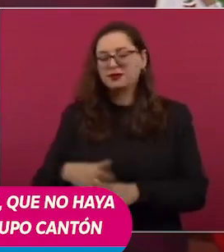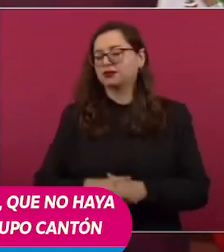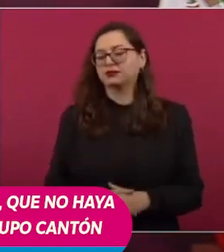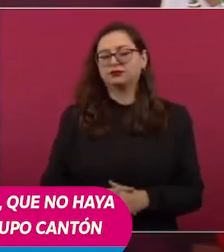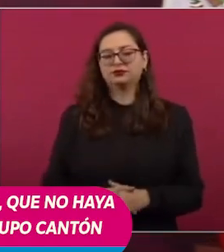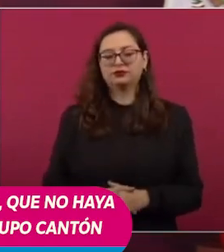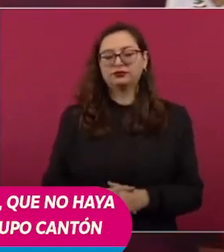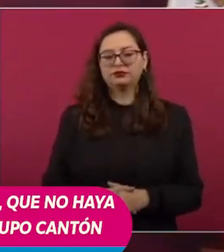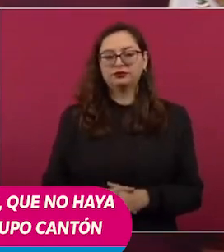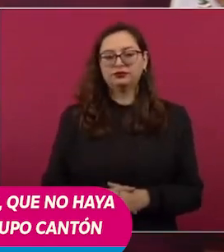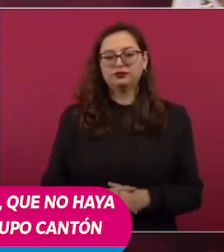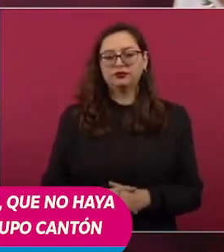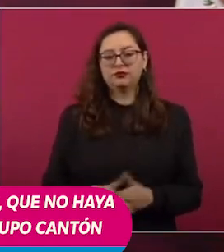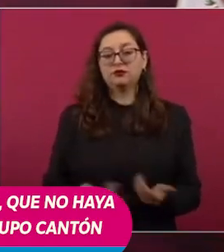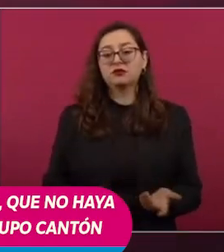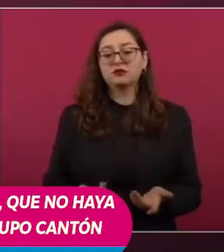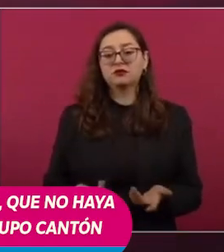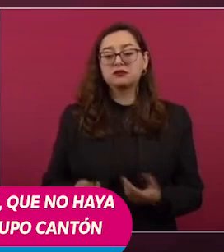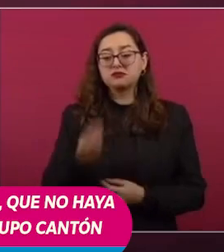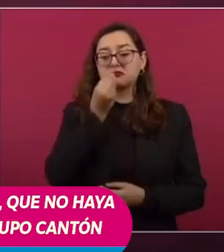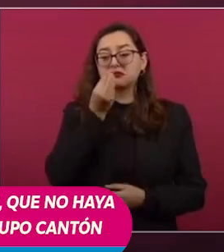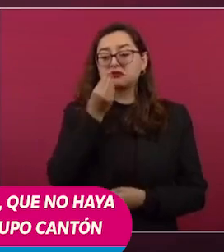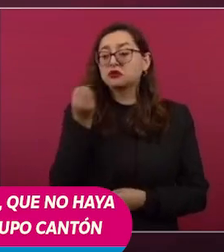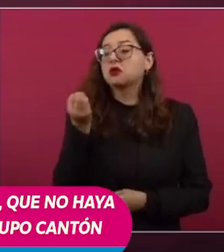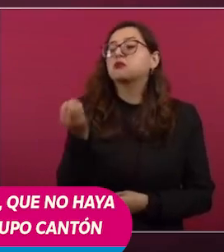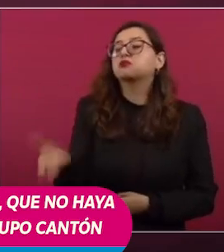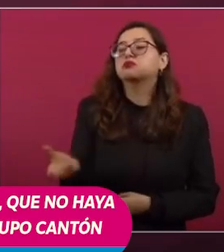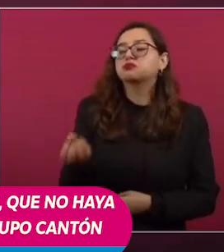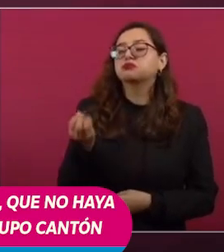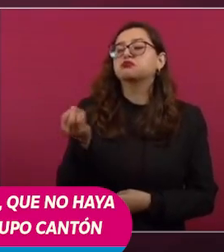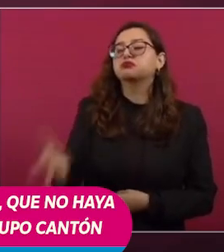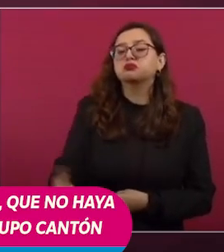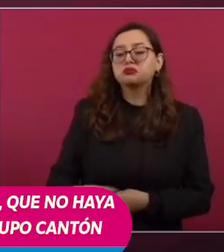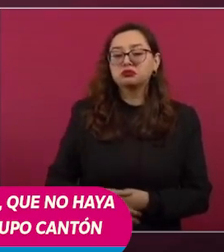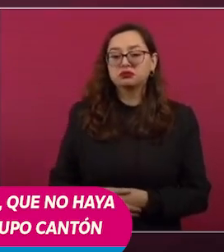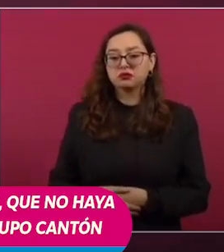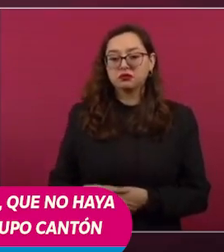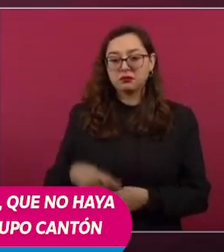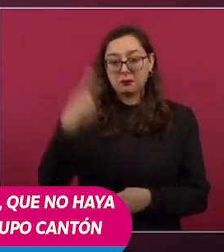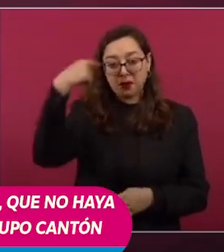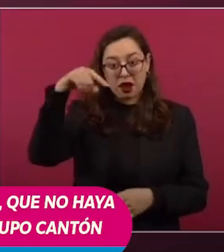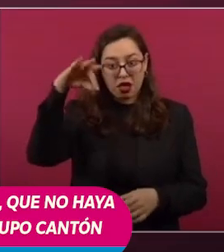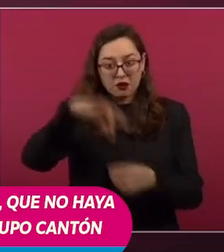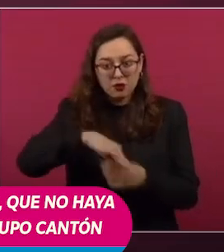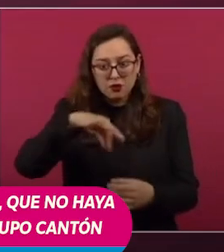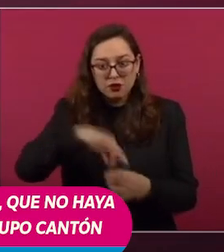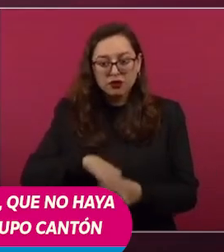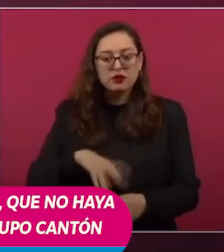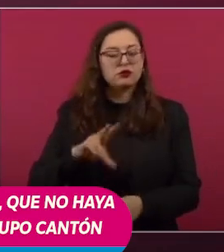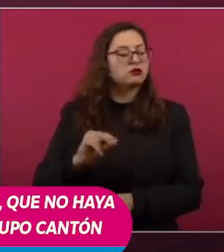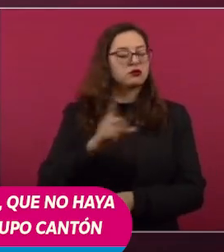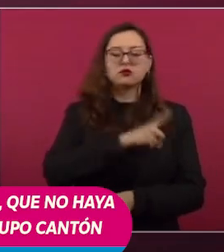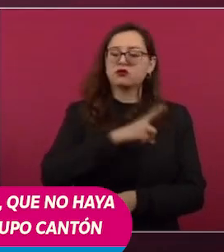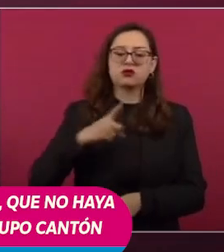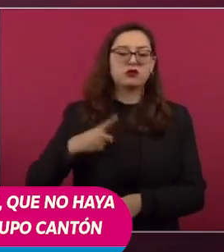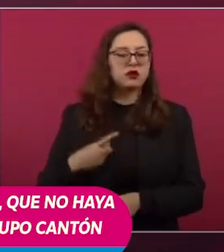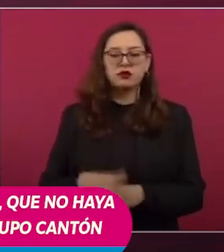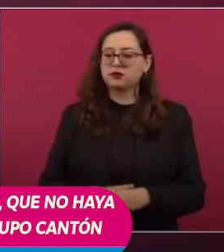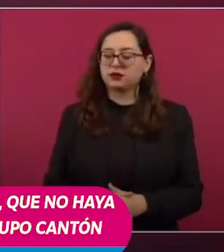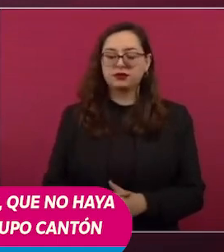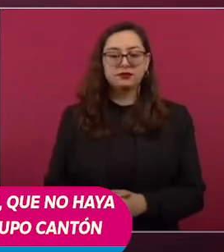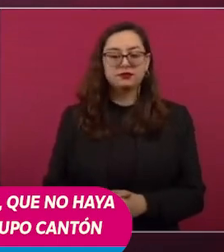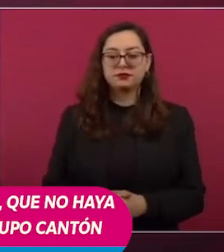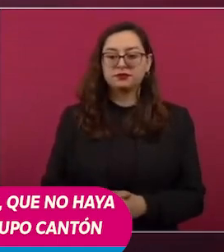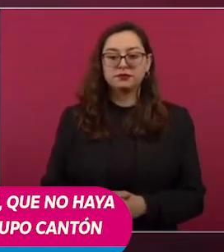acepte migajas, despensas, frijol con gorgojo